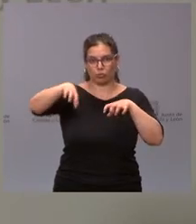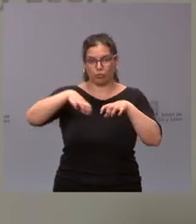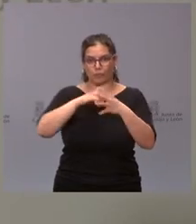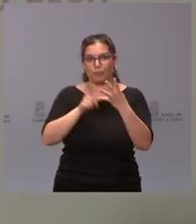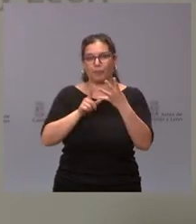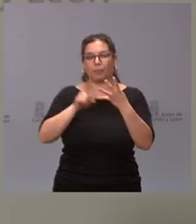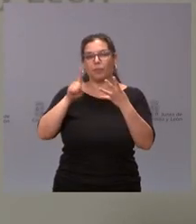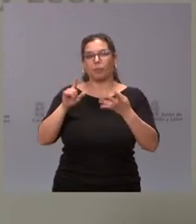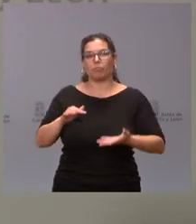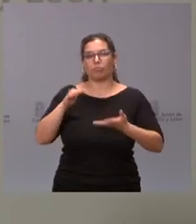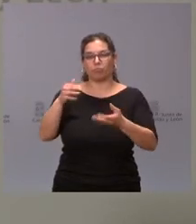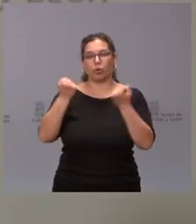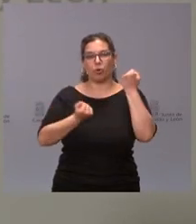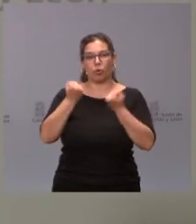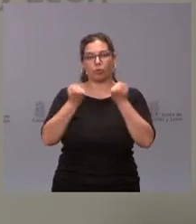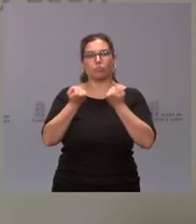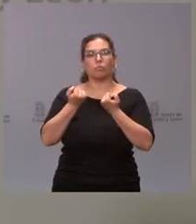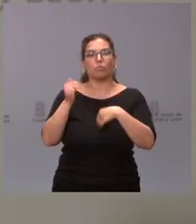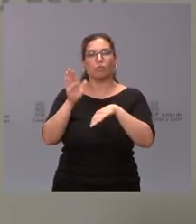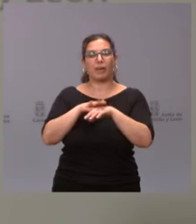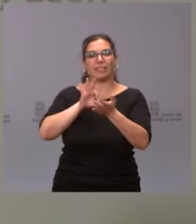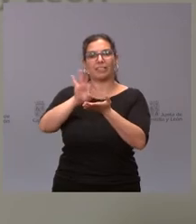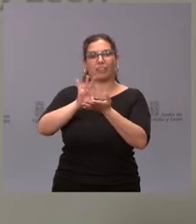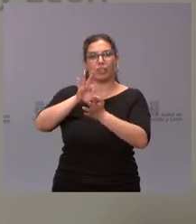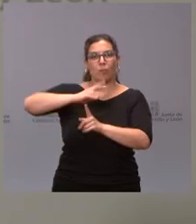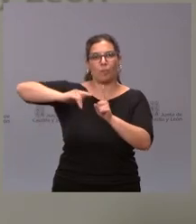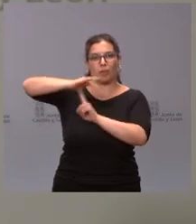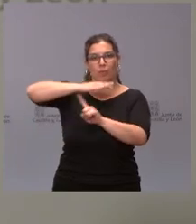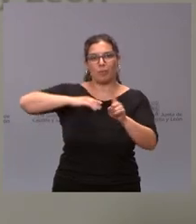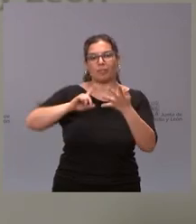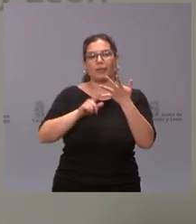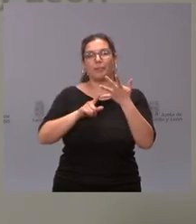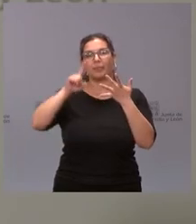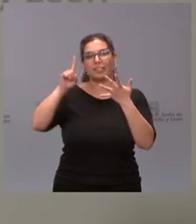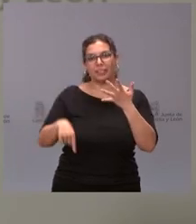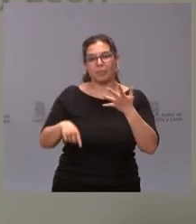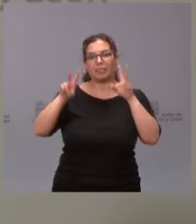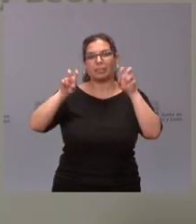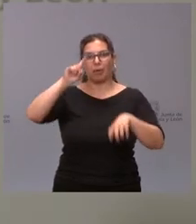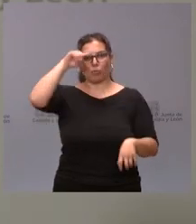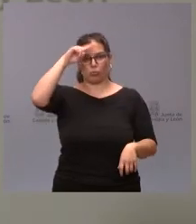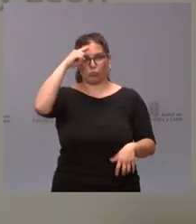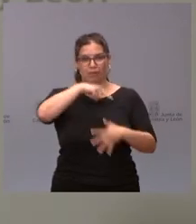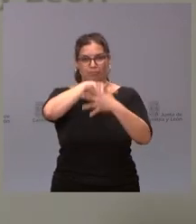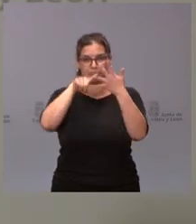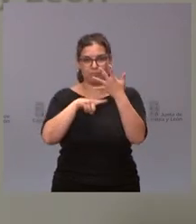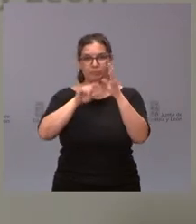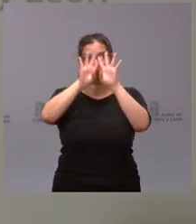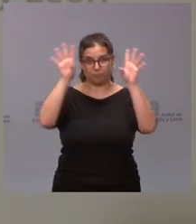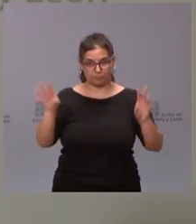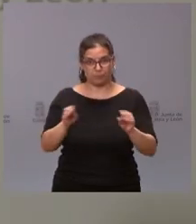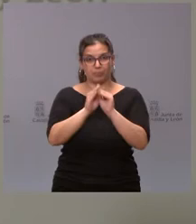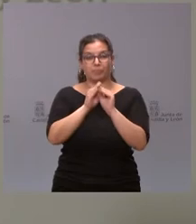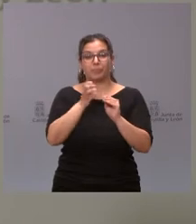con dotación de vehículos para los servicios de medio ambiente y con actuaciones en materia culturales. Si hacemos un